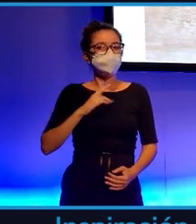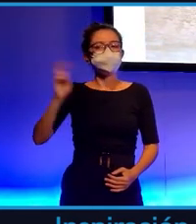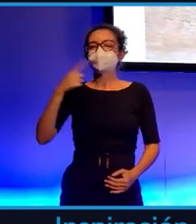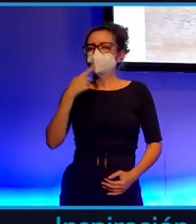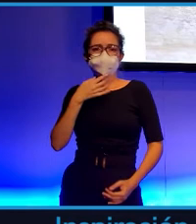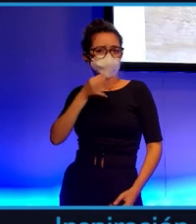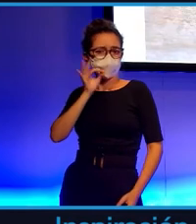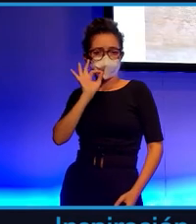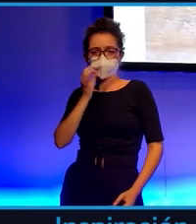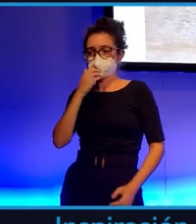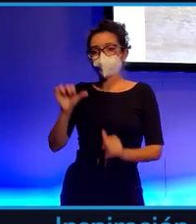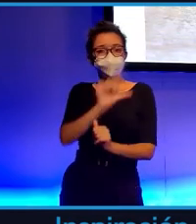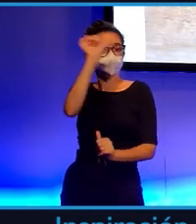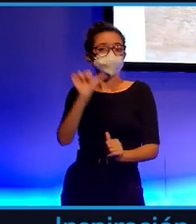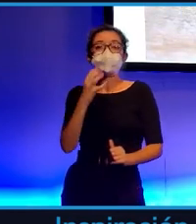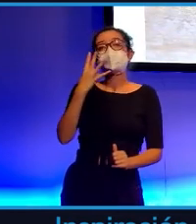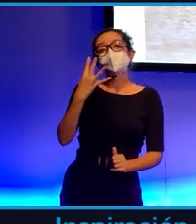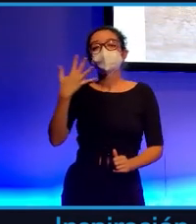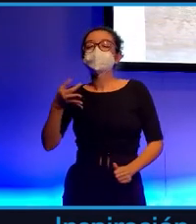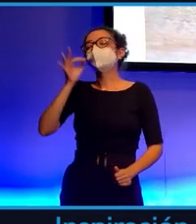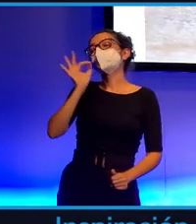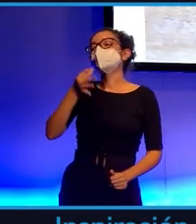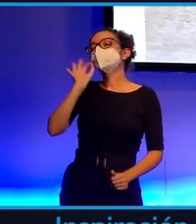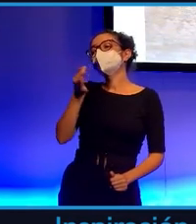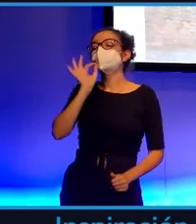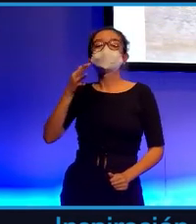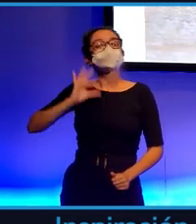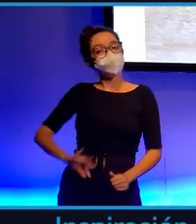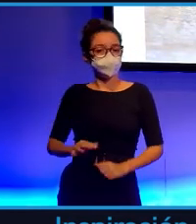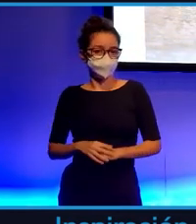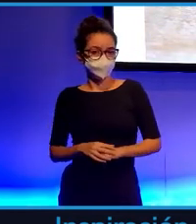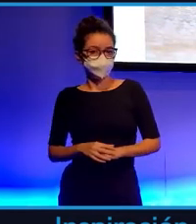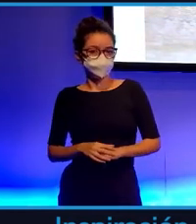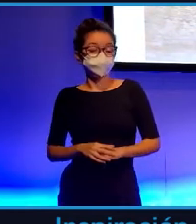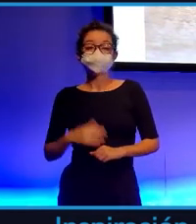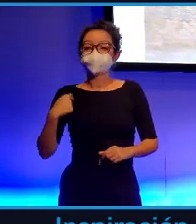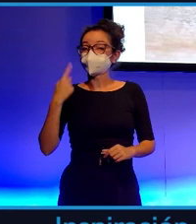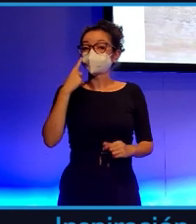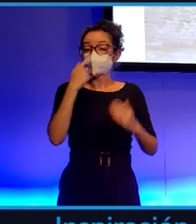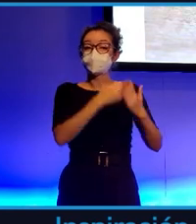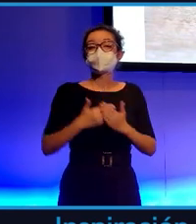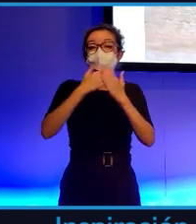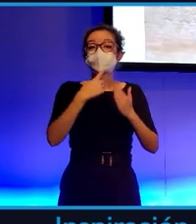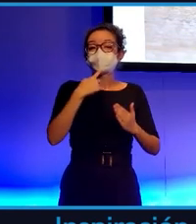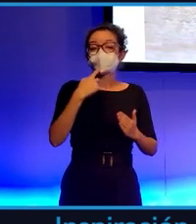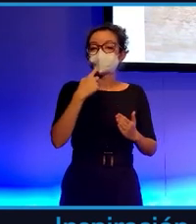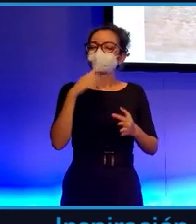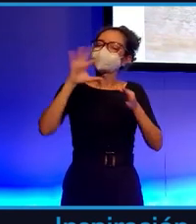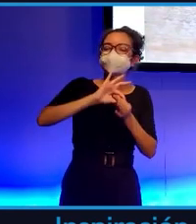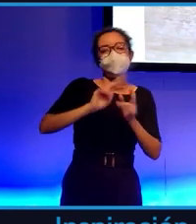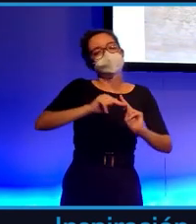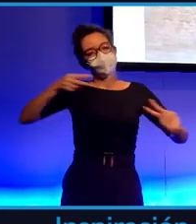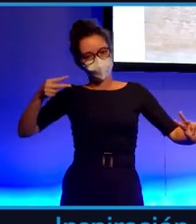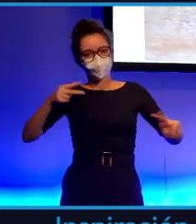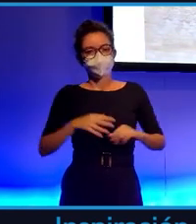podemos tomar entre 4 o 5 cafés al día y no nos pasa nada. Pues hay múltiples estudios que asocian esto a una variación genética